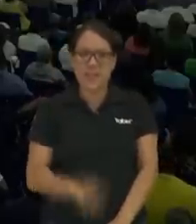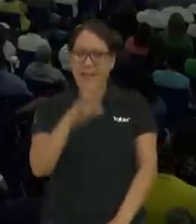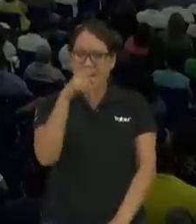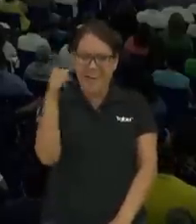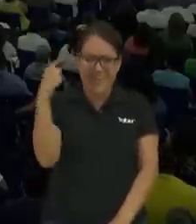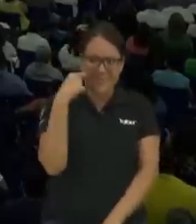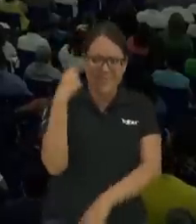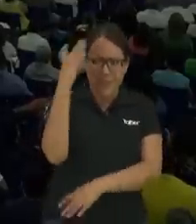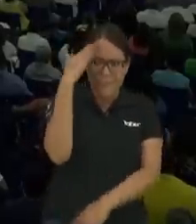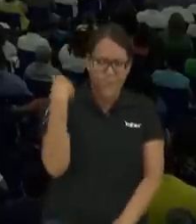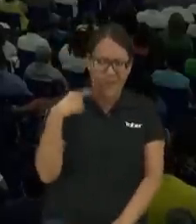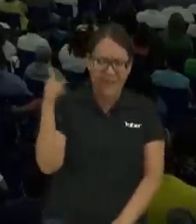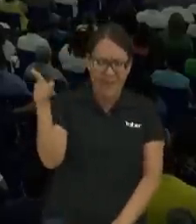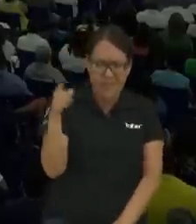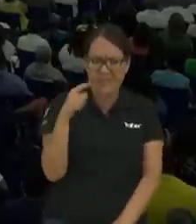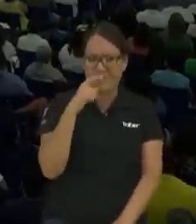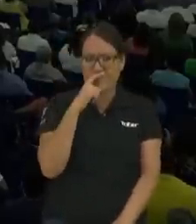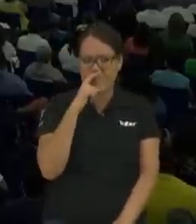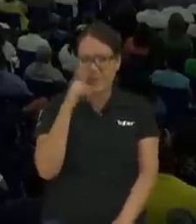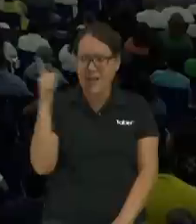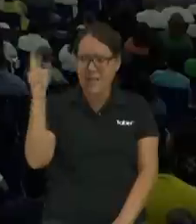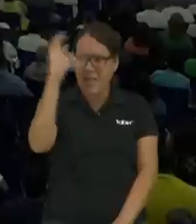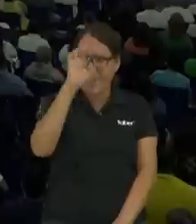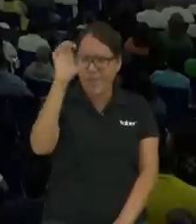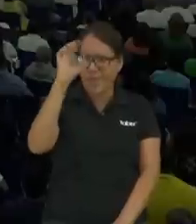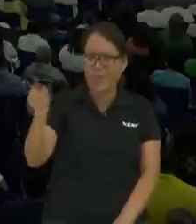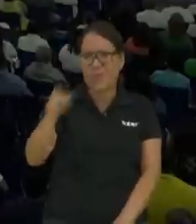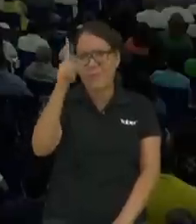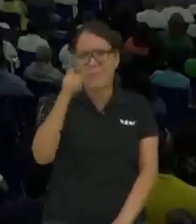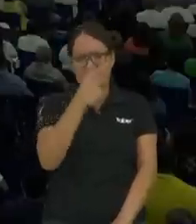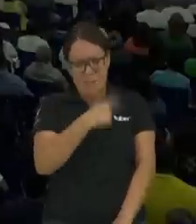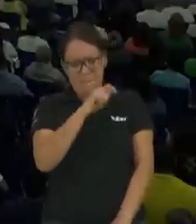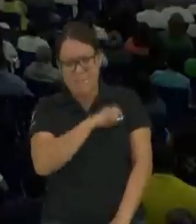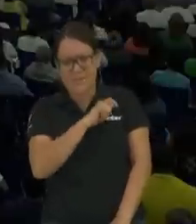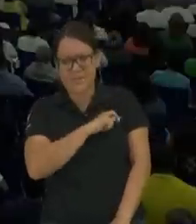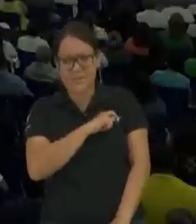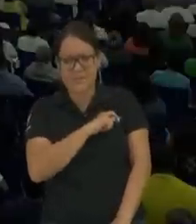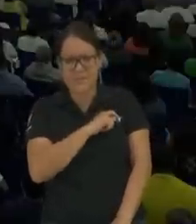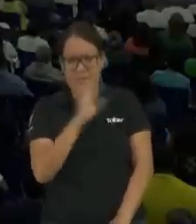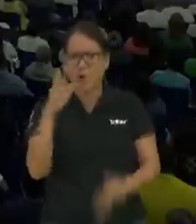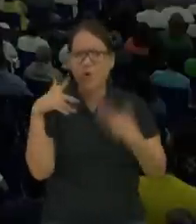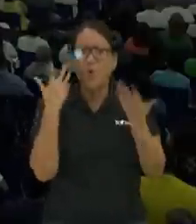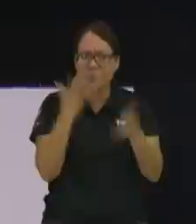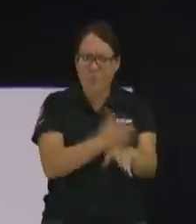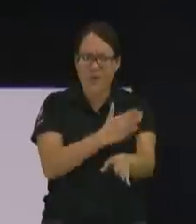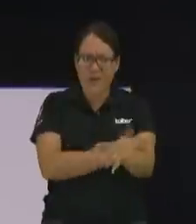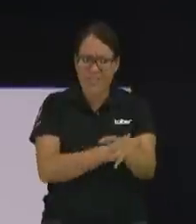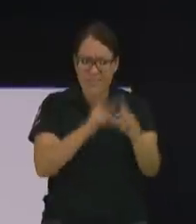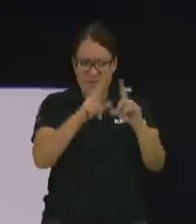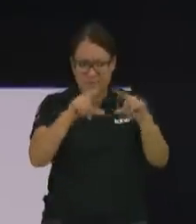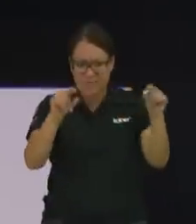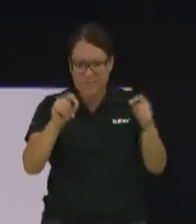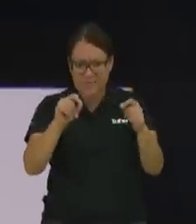fulana por allá anda mira allá anda en Europa allá anda en España y como crees que ha comprado el boleto